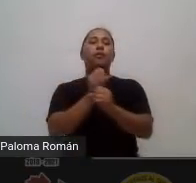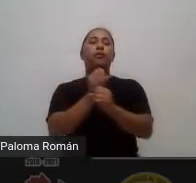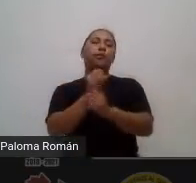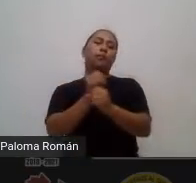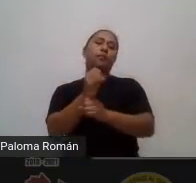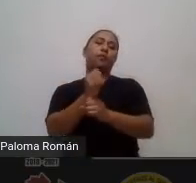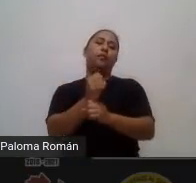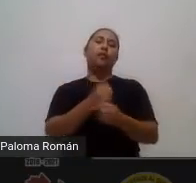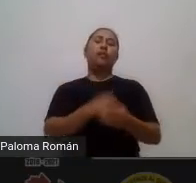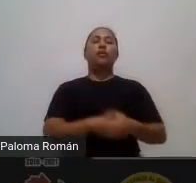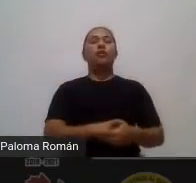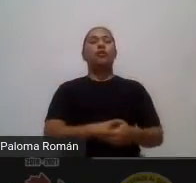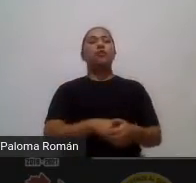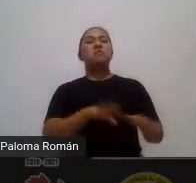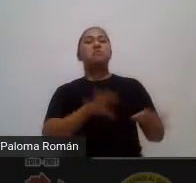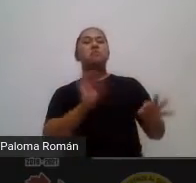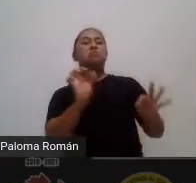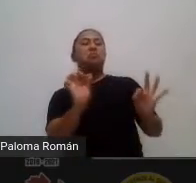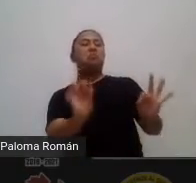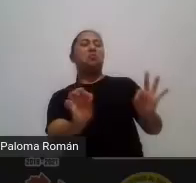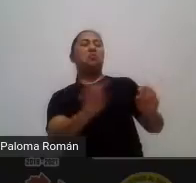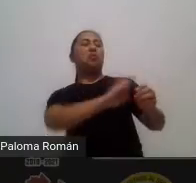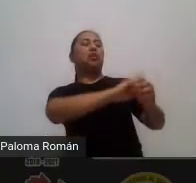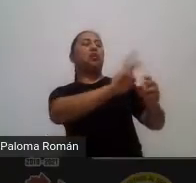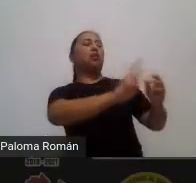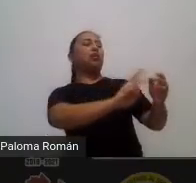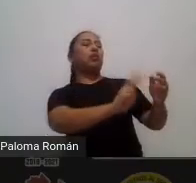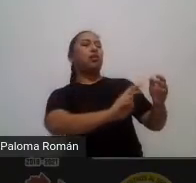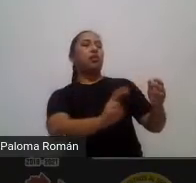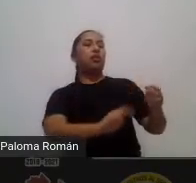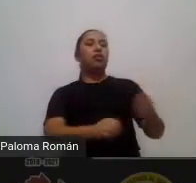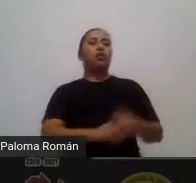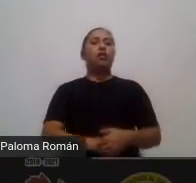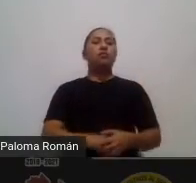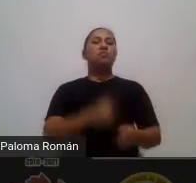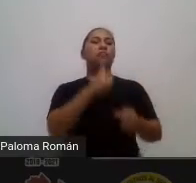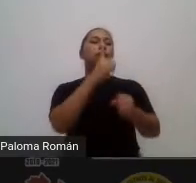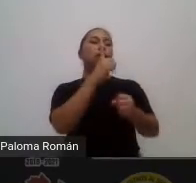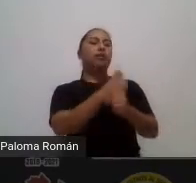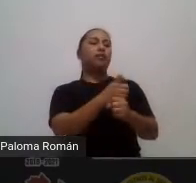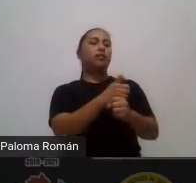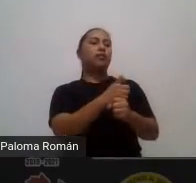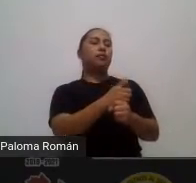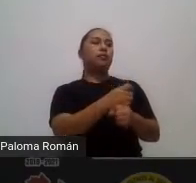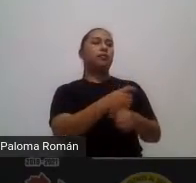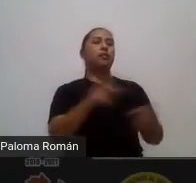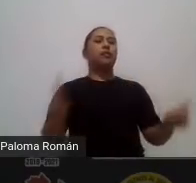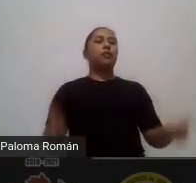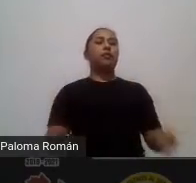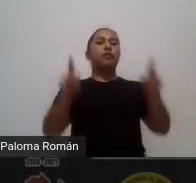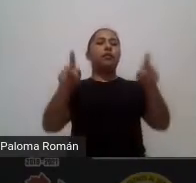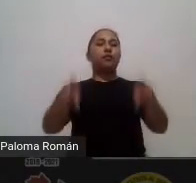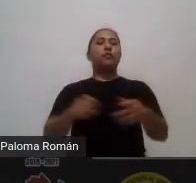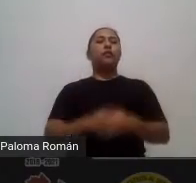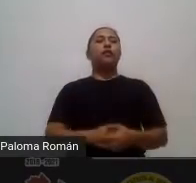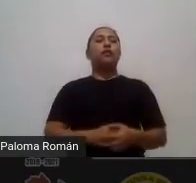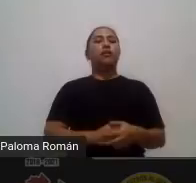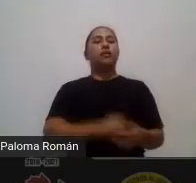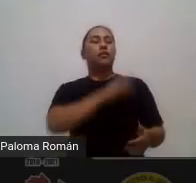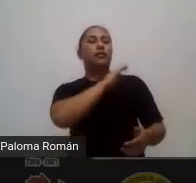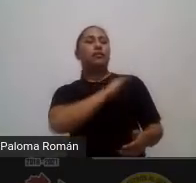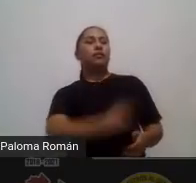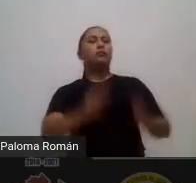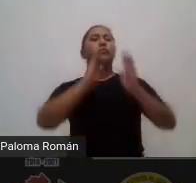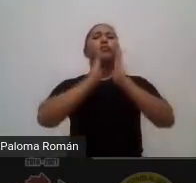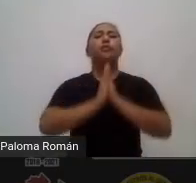pues yo concluyo esta primera parte les pido por favor que anoten sus preguntas que